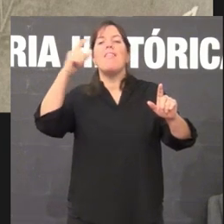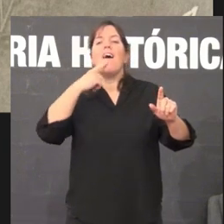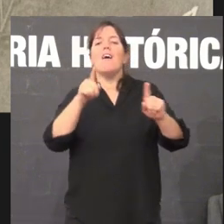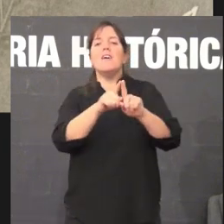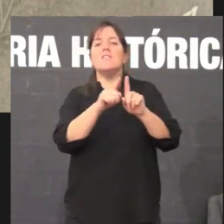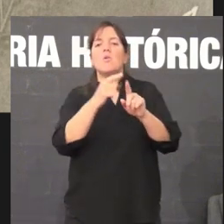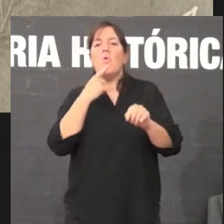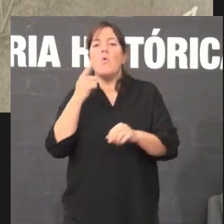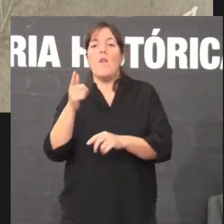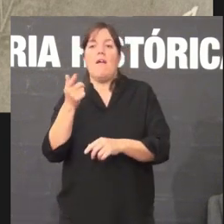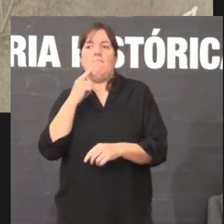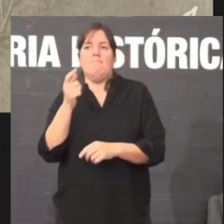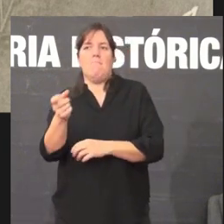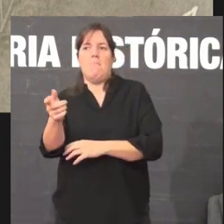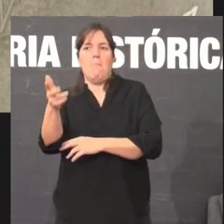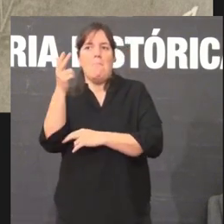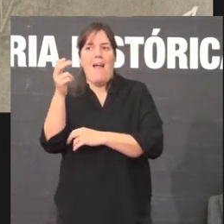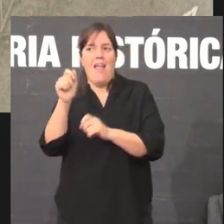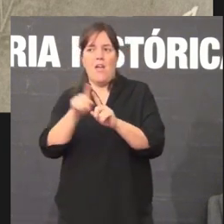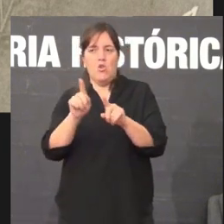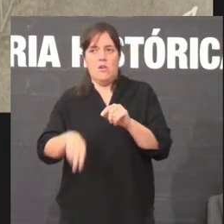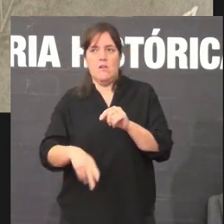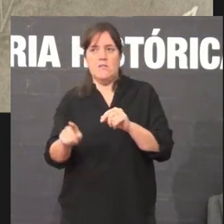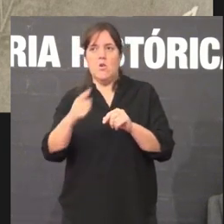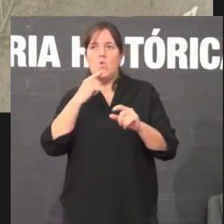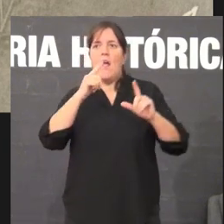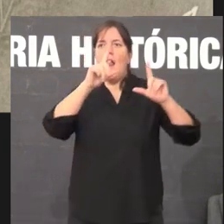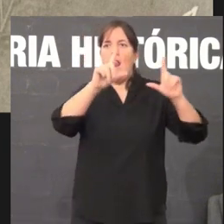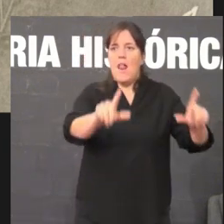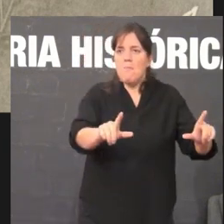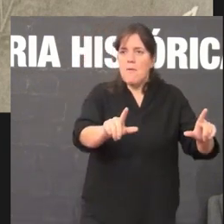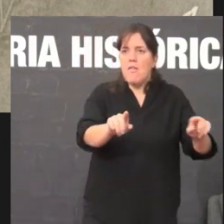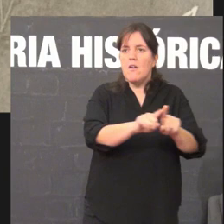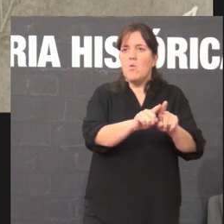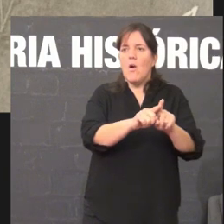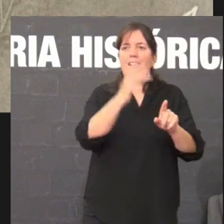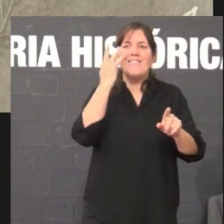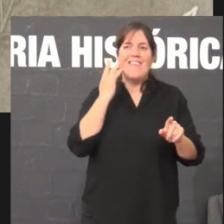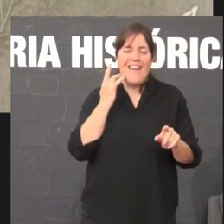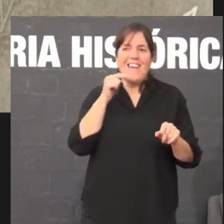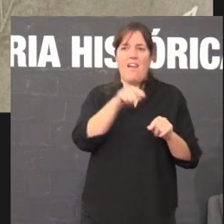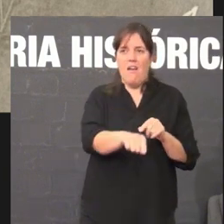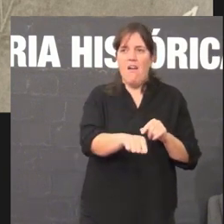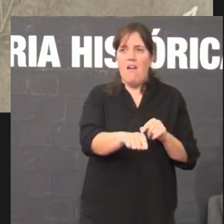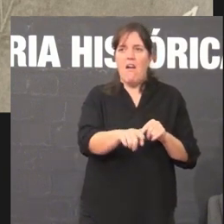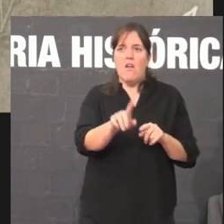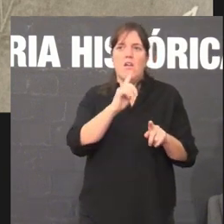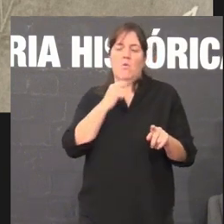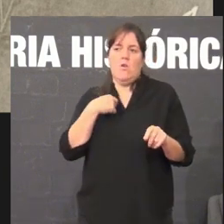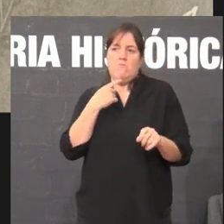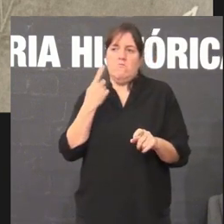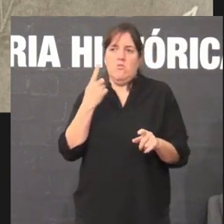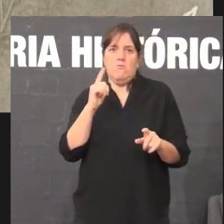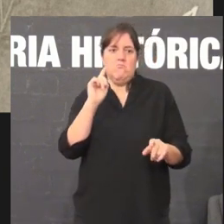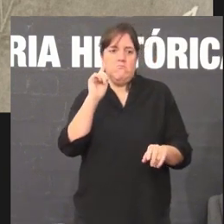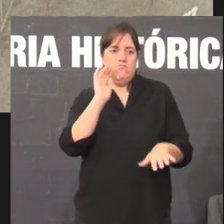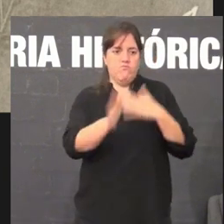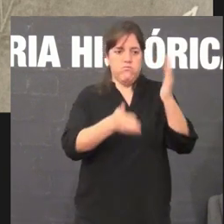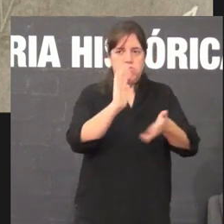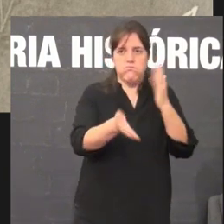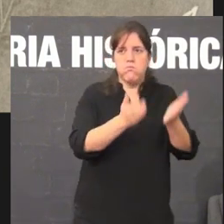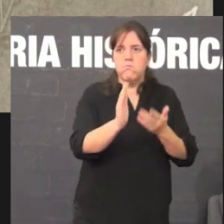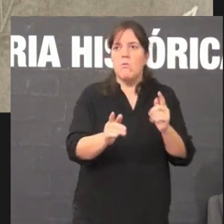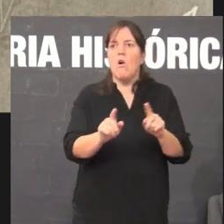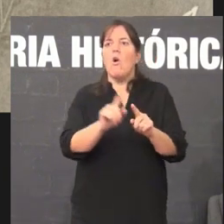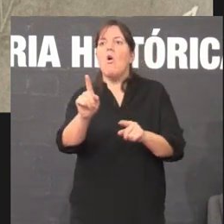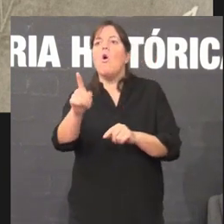unha bala comum, mas non é o unha lápida digna, unha lápida non profanada, que unha lápida, na